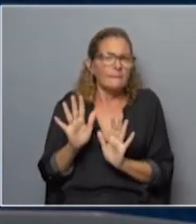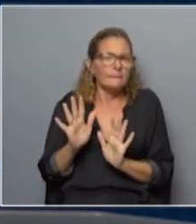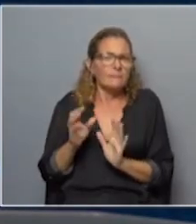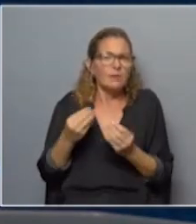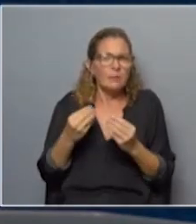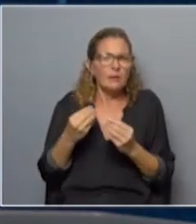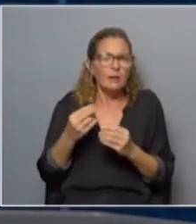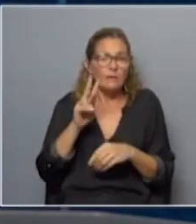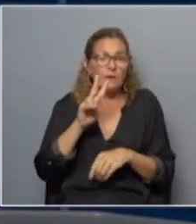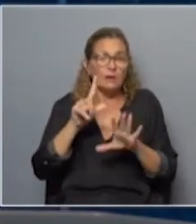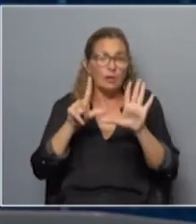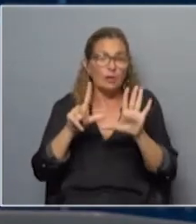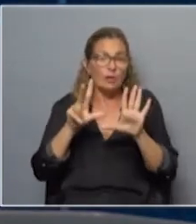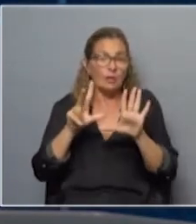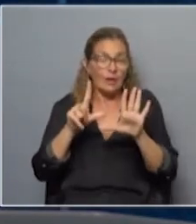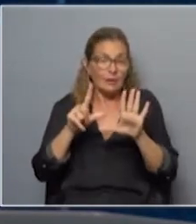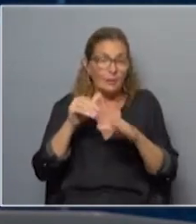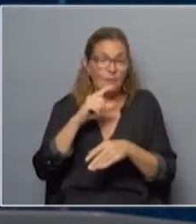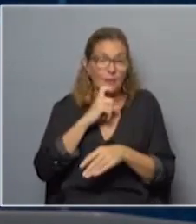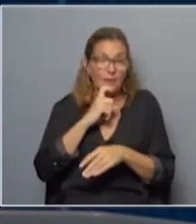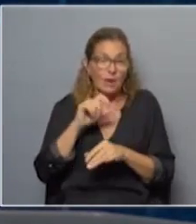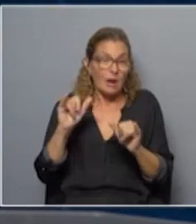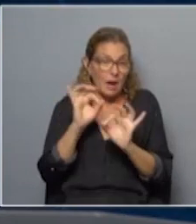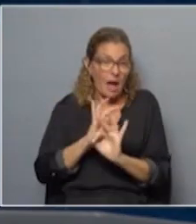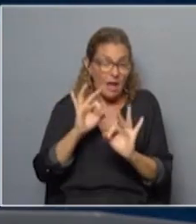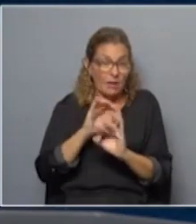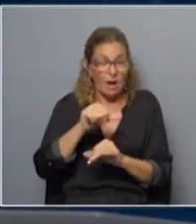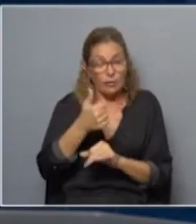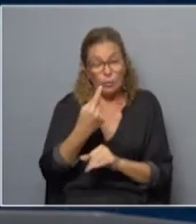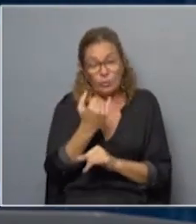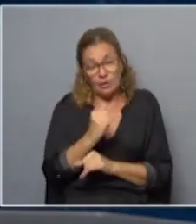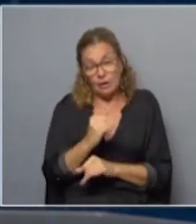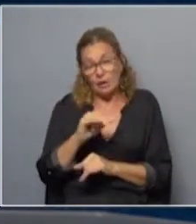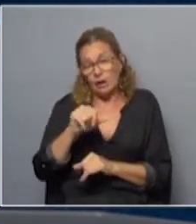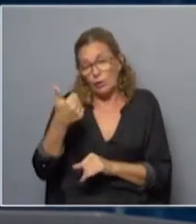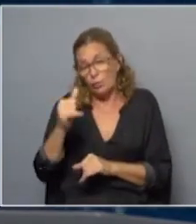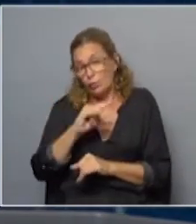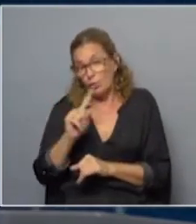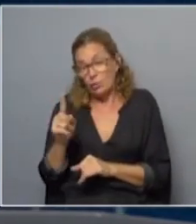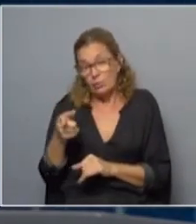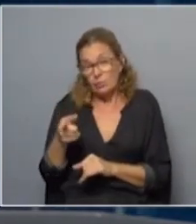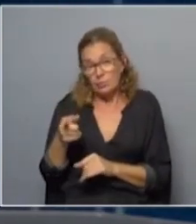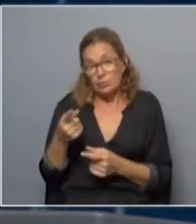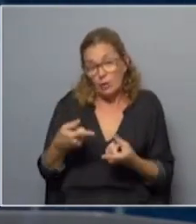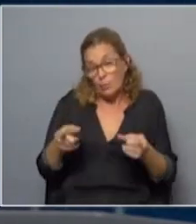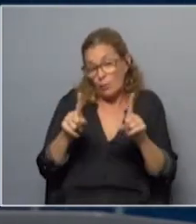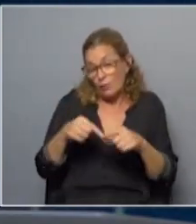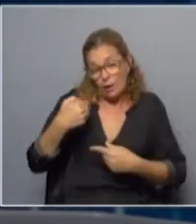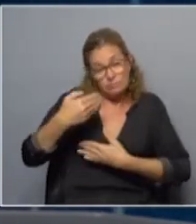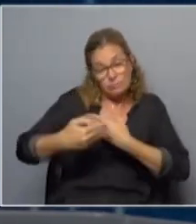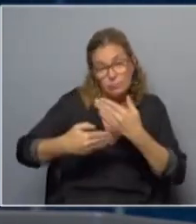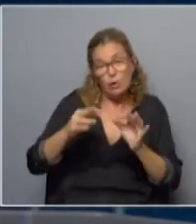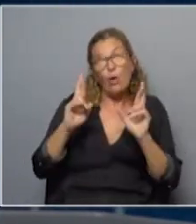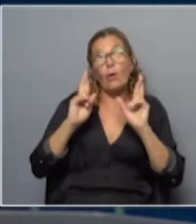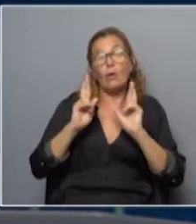¿qué va a pasar el 28 de marzo? Nada. Habrá ganado un sí, habrá ganado un no, tendremos que retomar la marcha, y